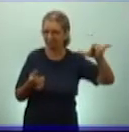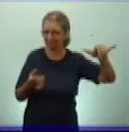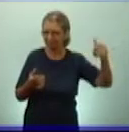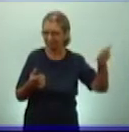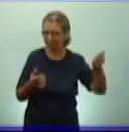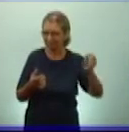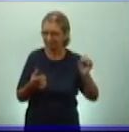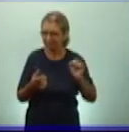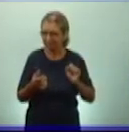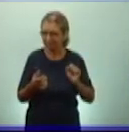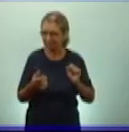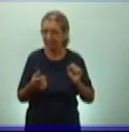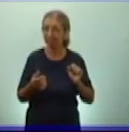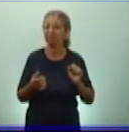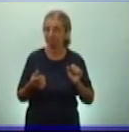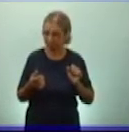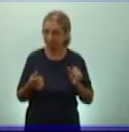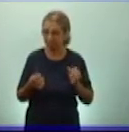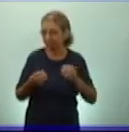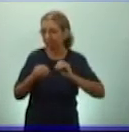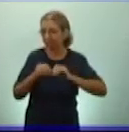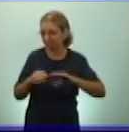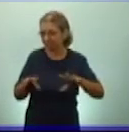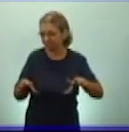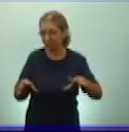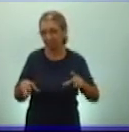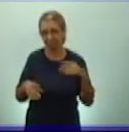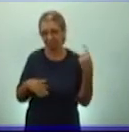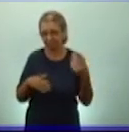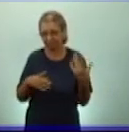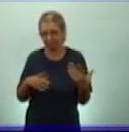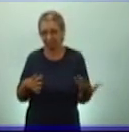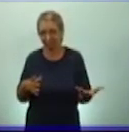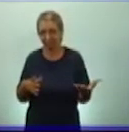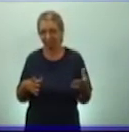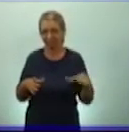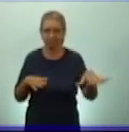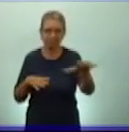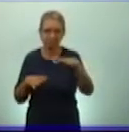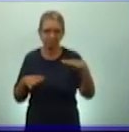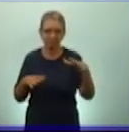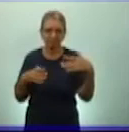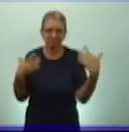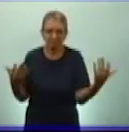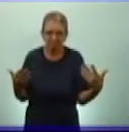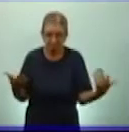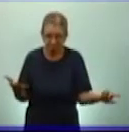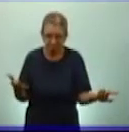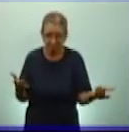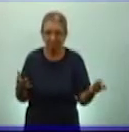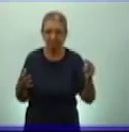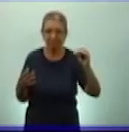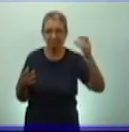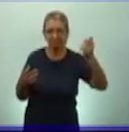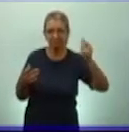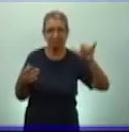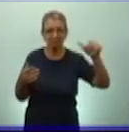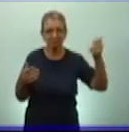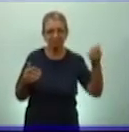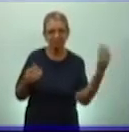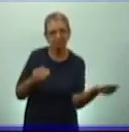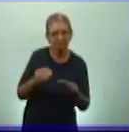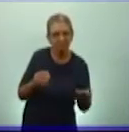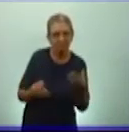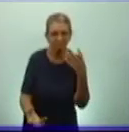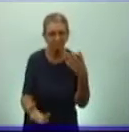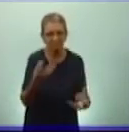de las propias condiciones naturales en que encontraron esos territorios donde se asentaron, pues también fueron buscando la manera de subsistir. Y para